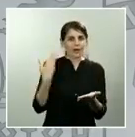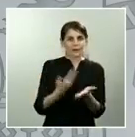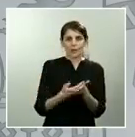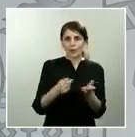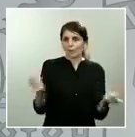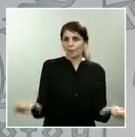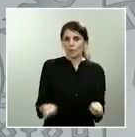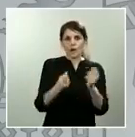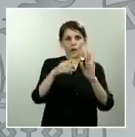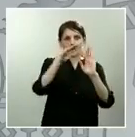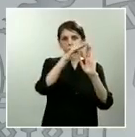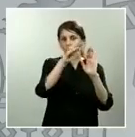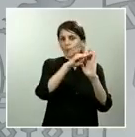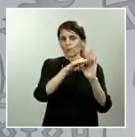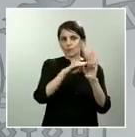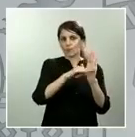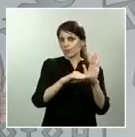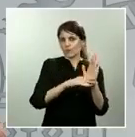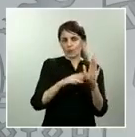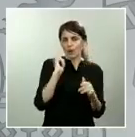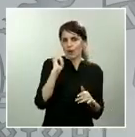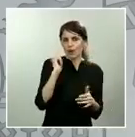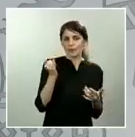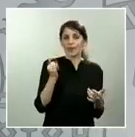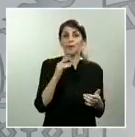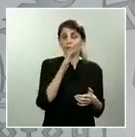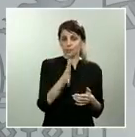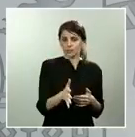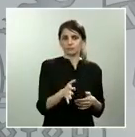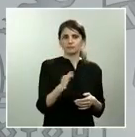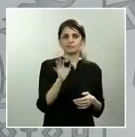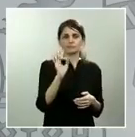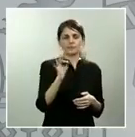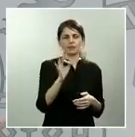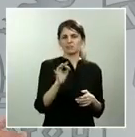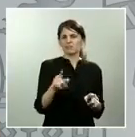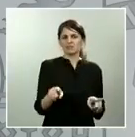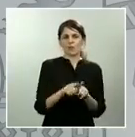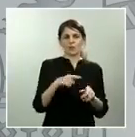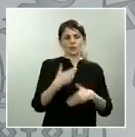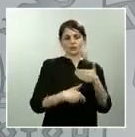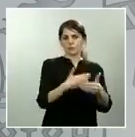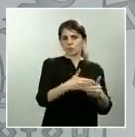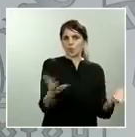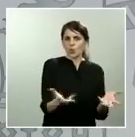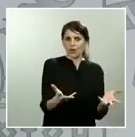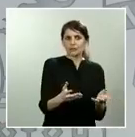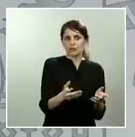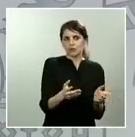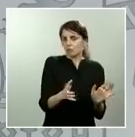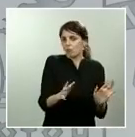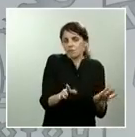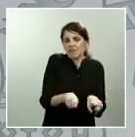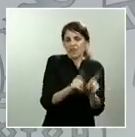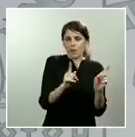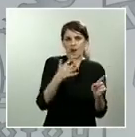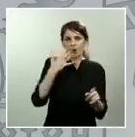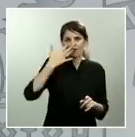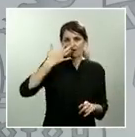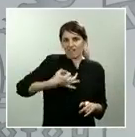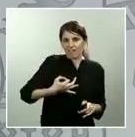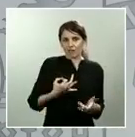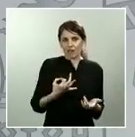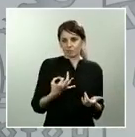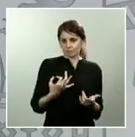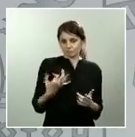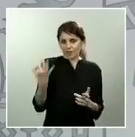alarma, porque el hecho de que se tramiten por procedimiento de urgencia no quita ni añade ningún elemento para su